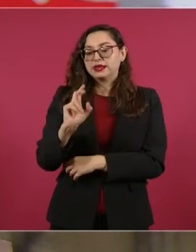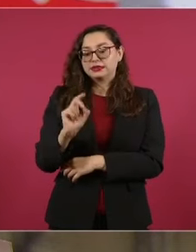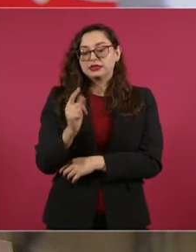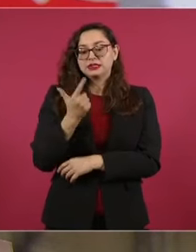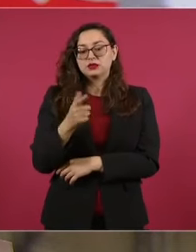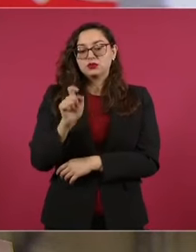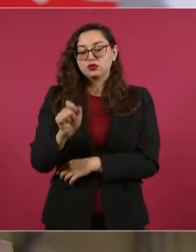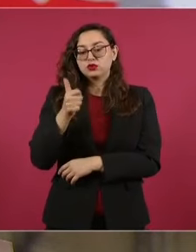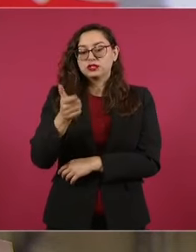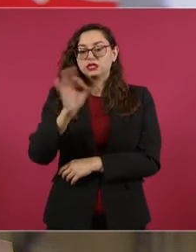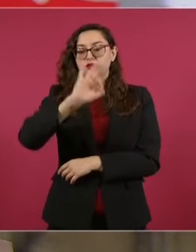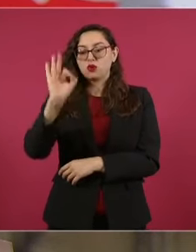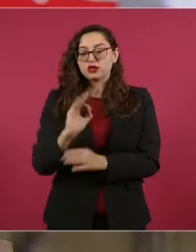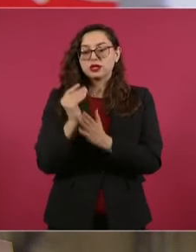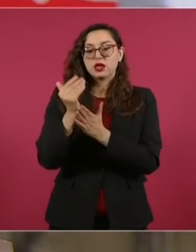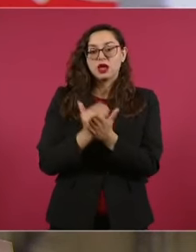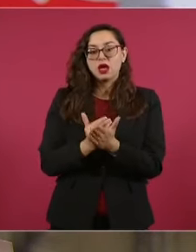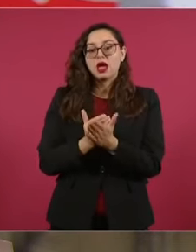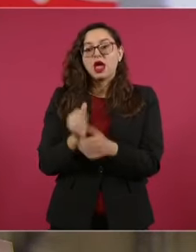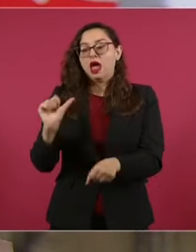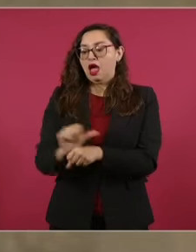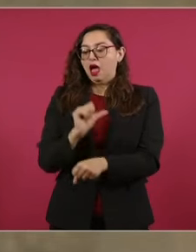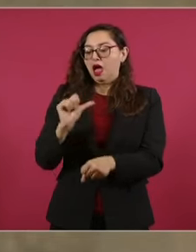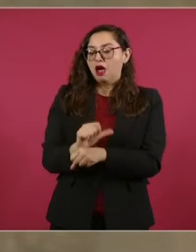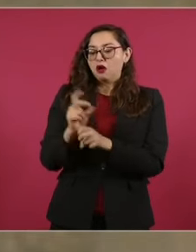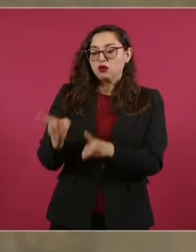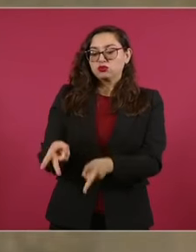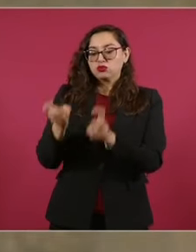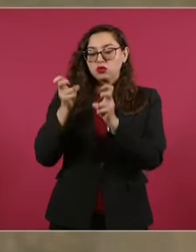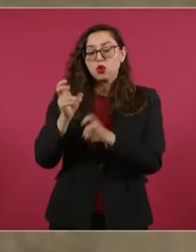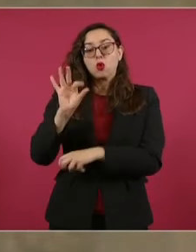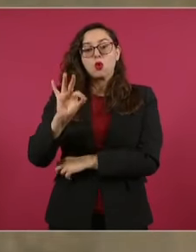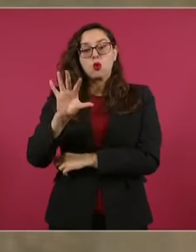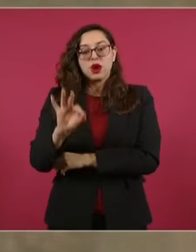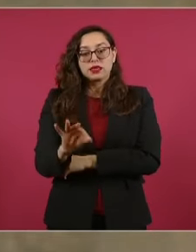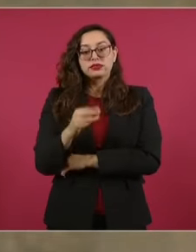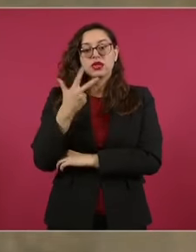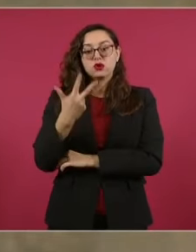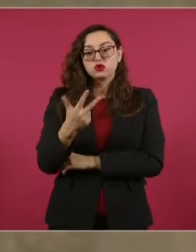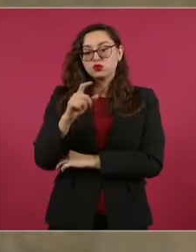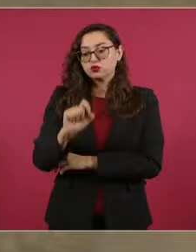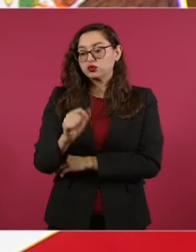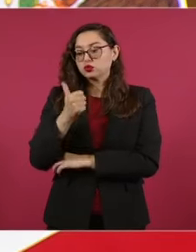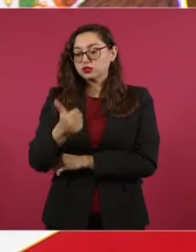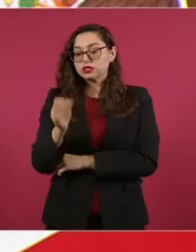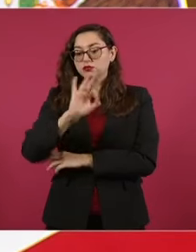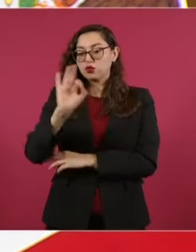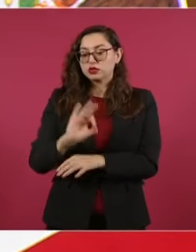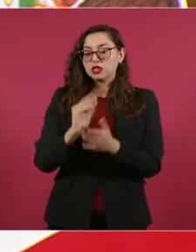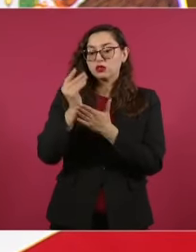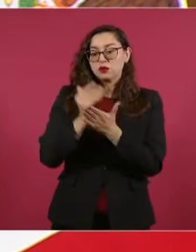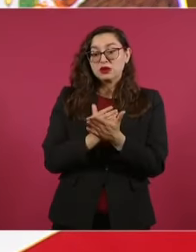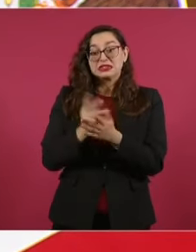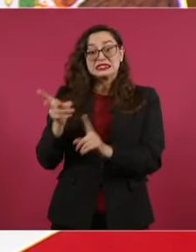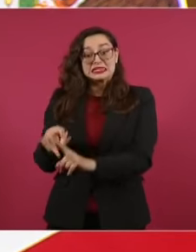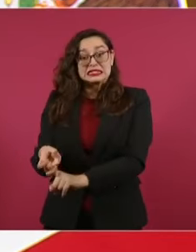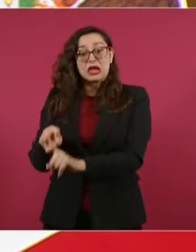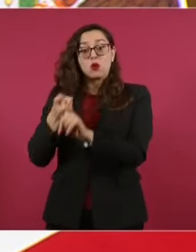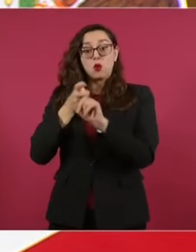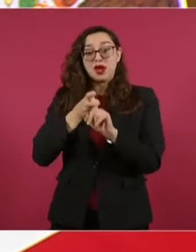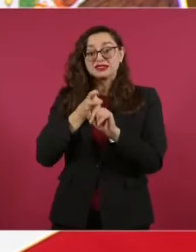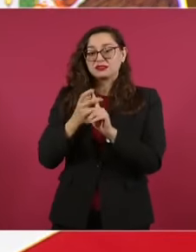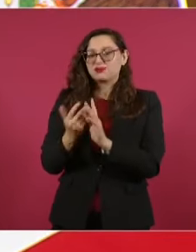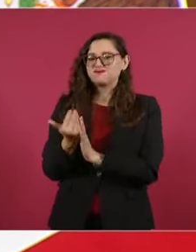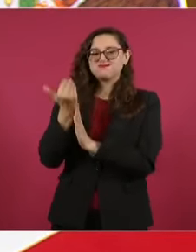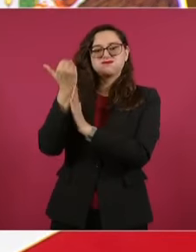.6 por ciento, el robo de vehículo en 48.6 por ciento y el secuestro se